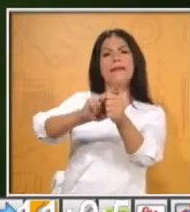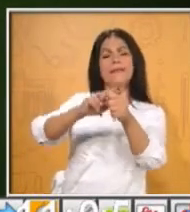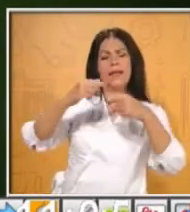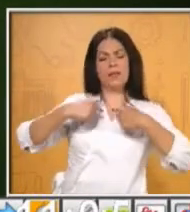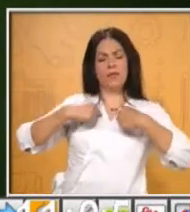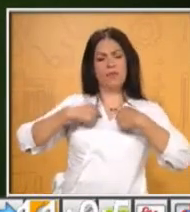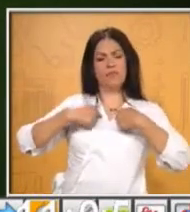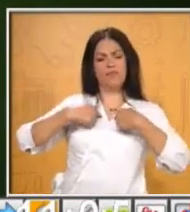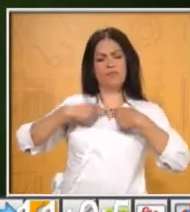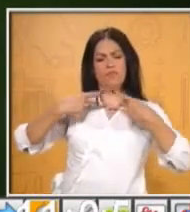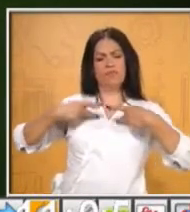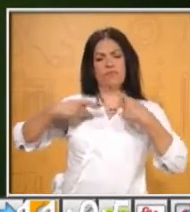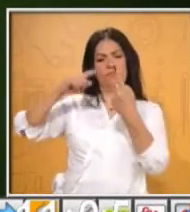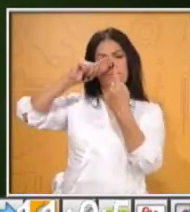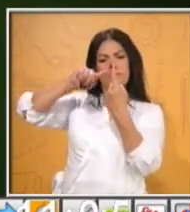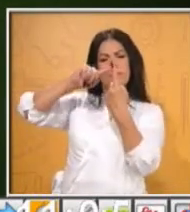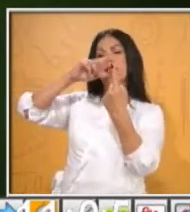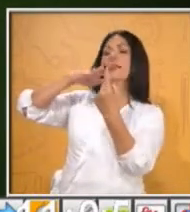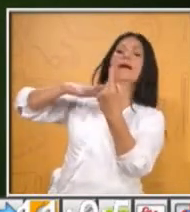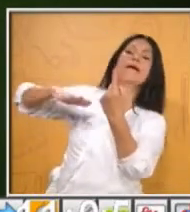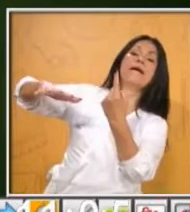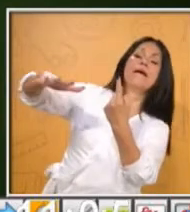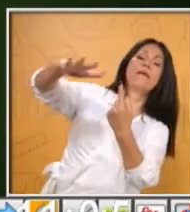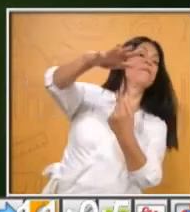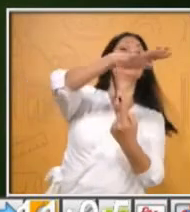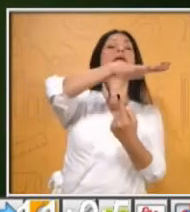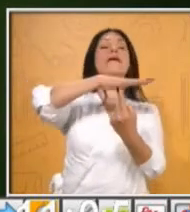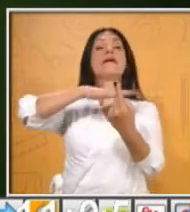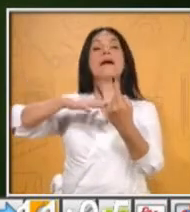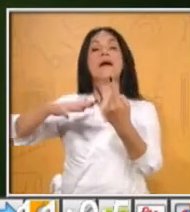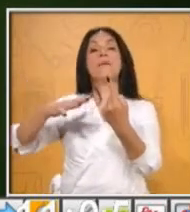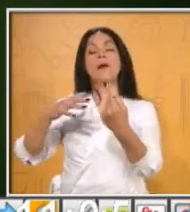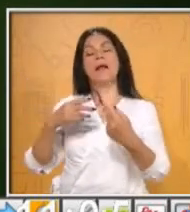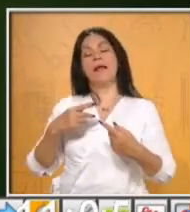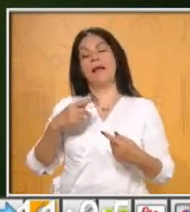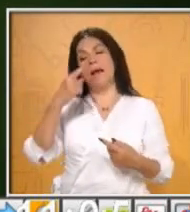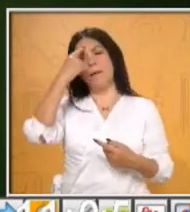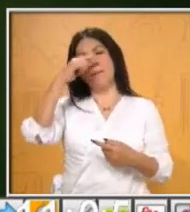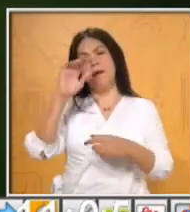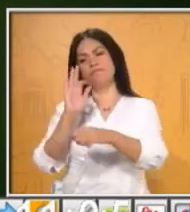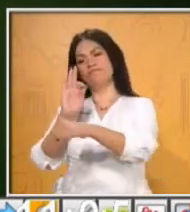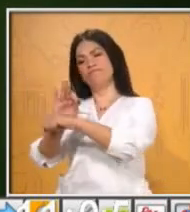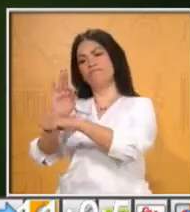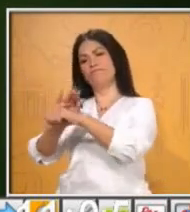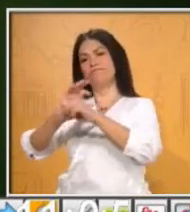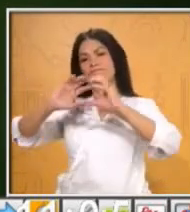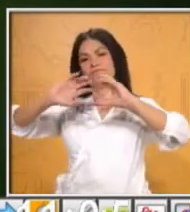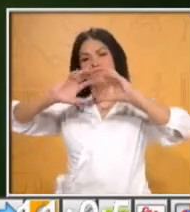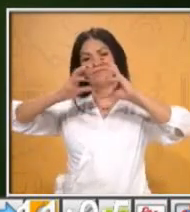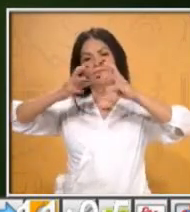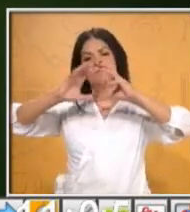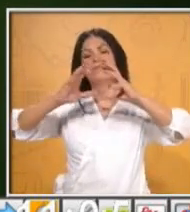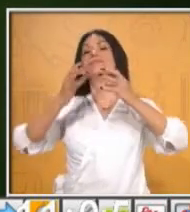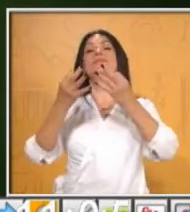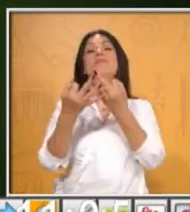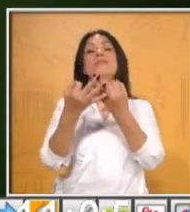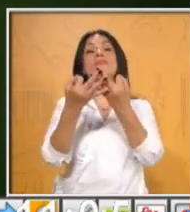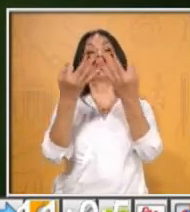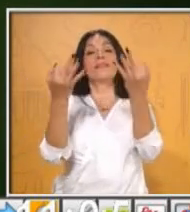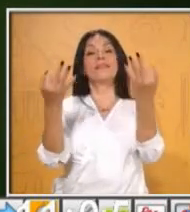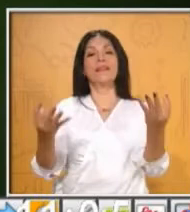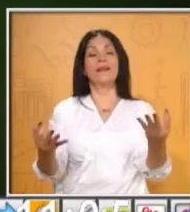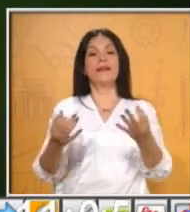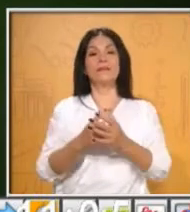originarios para una convivencia armónica con la tierra. Fíjate bien pequeñito, en esta ocasión no es necesario